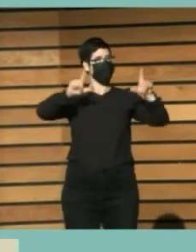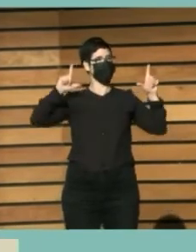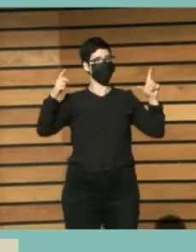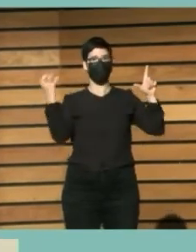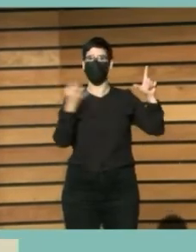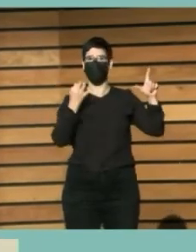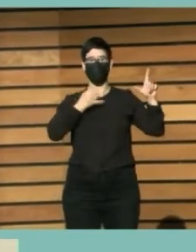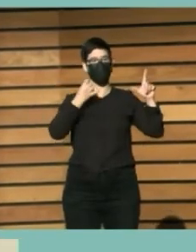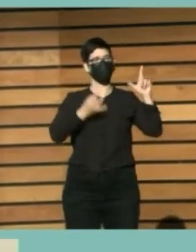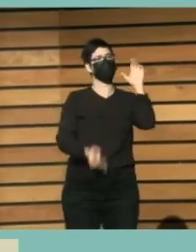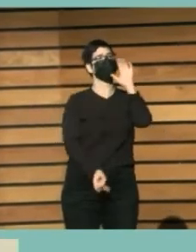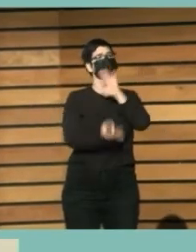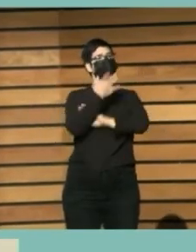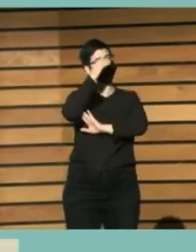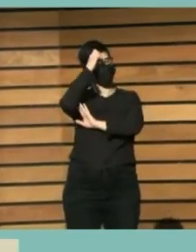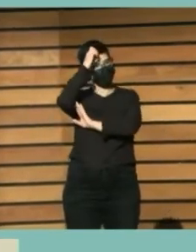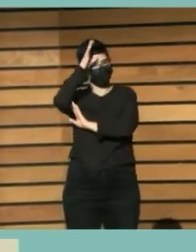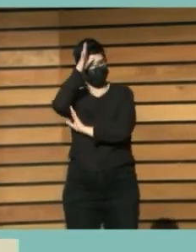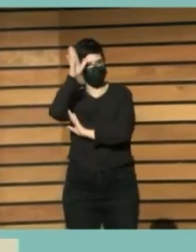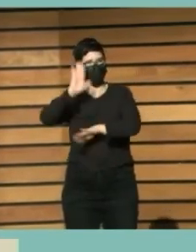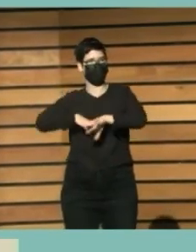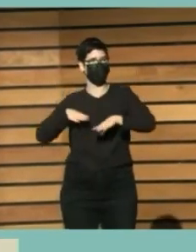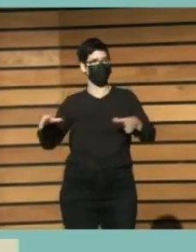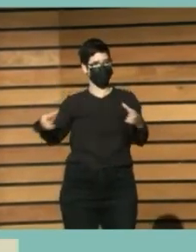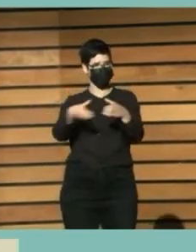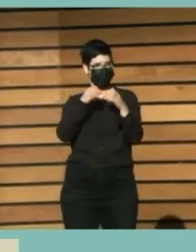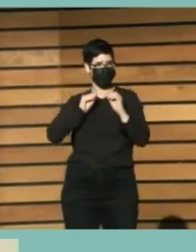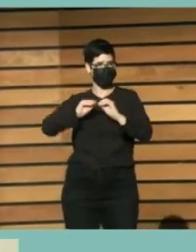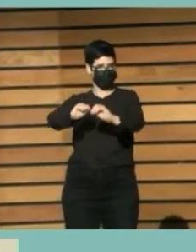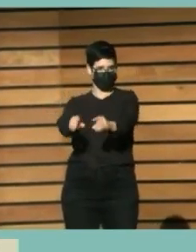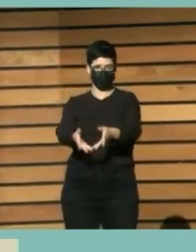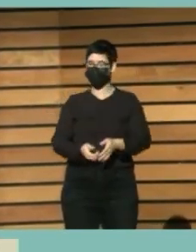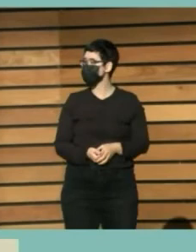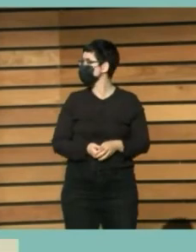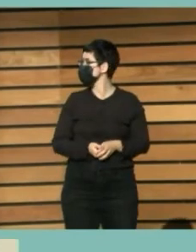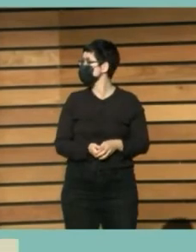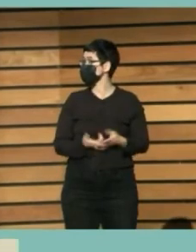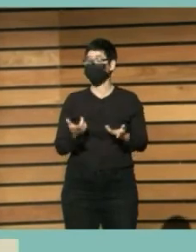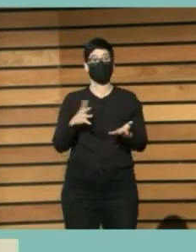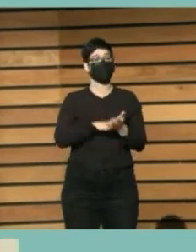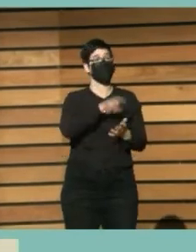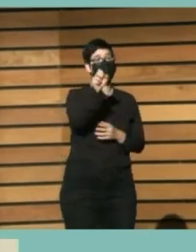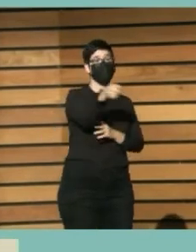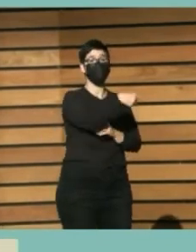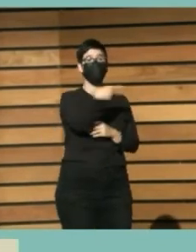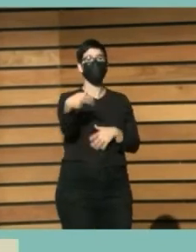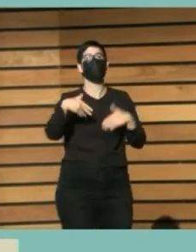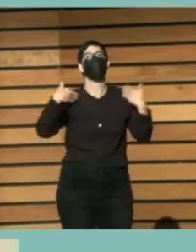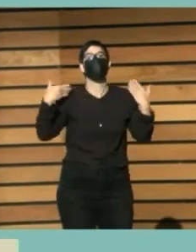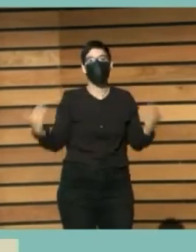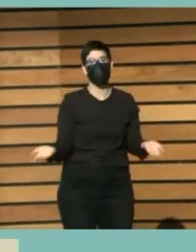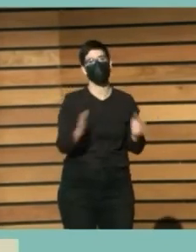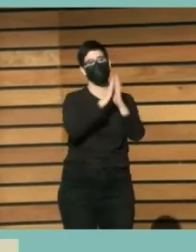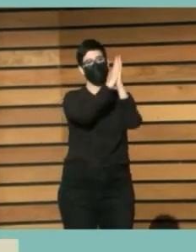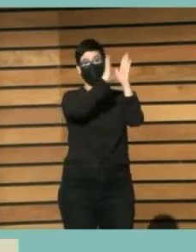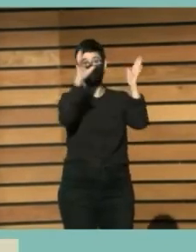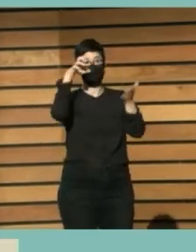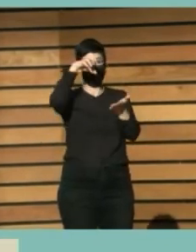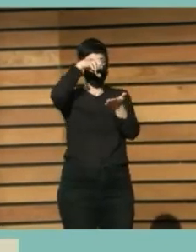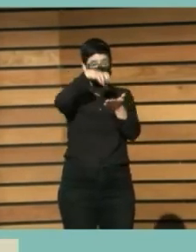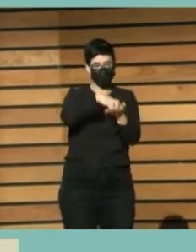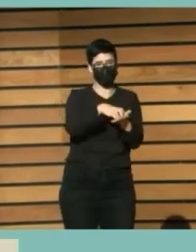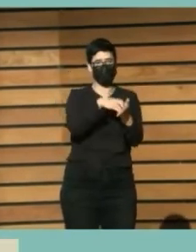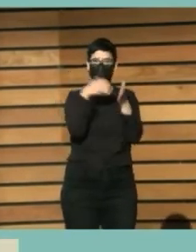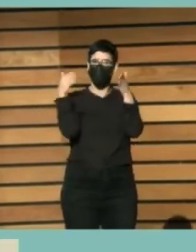su comunidad. Al final, de esto resulta una biblioteca más centrada en las personas, ¿no? Y que es capaz